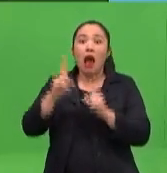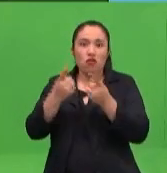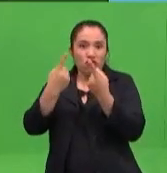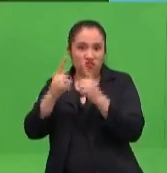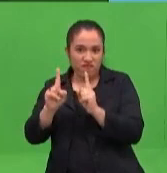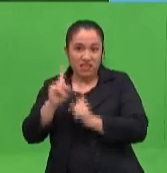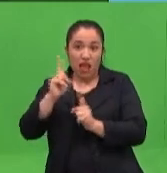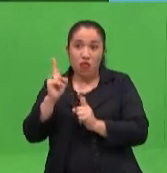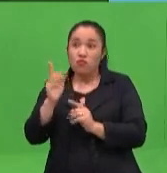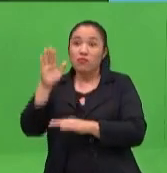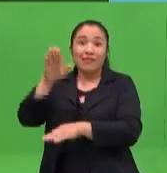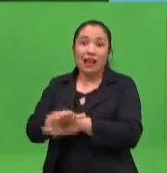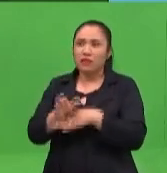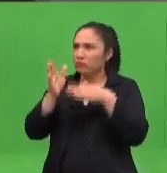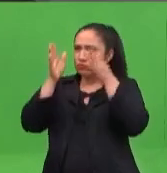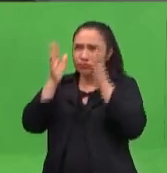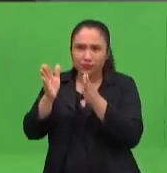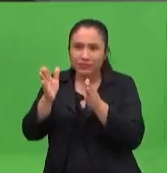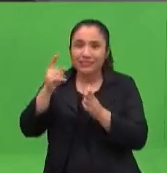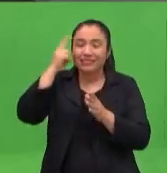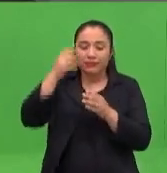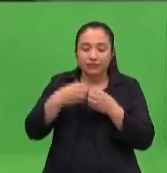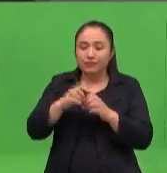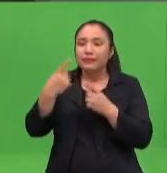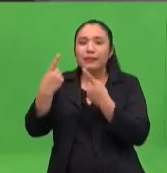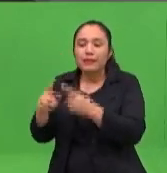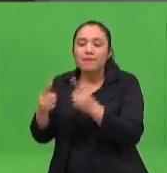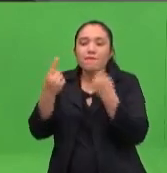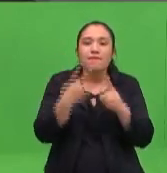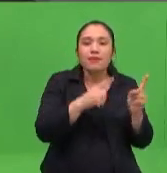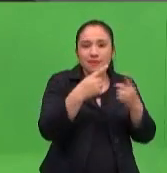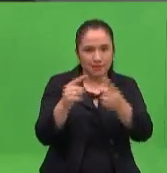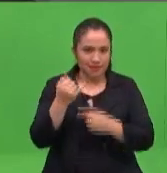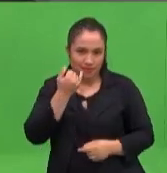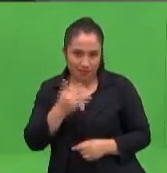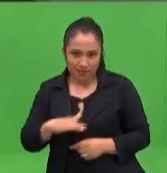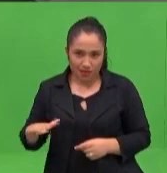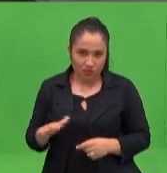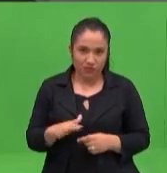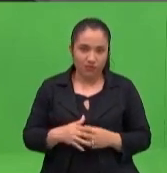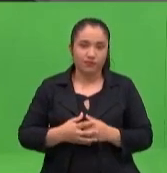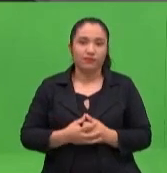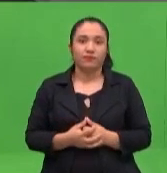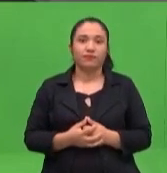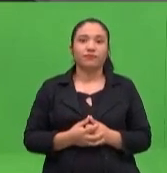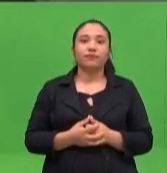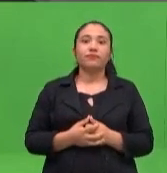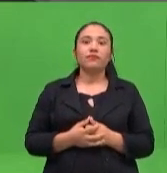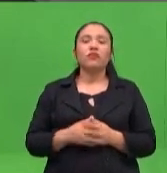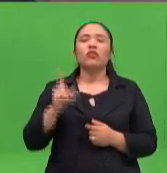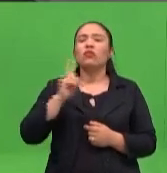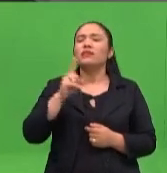como más frecos. diversa o trastornos de aprendizaje afectados por diversas situaciones. Sí, no necesariamente